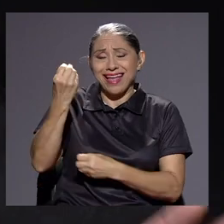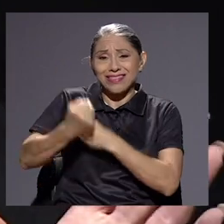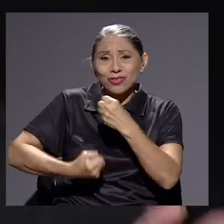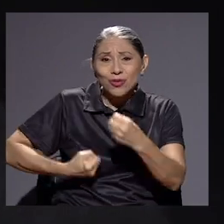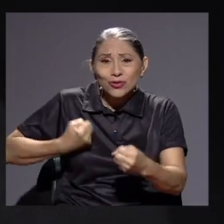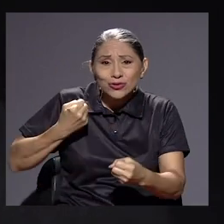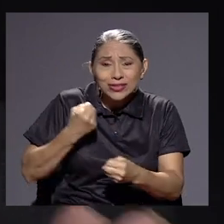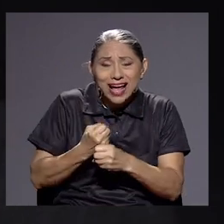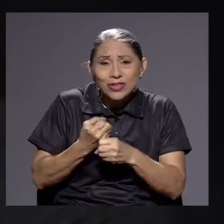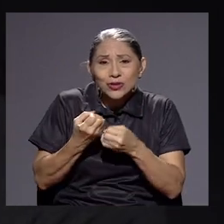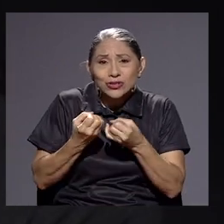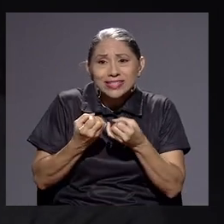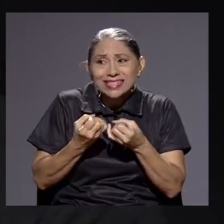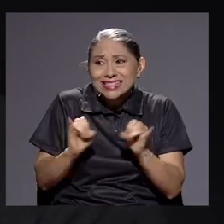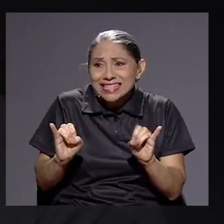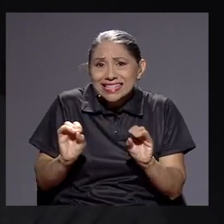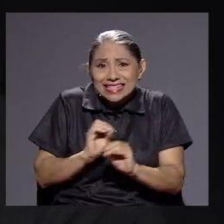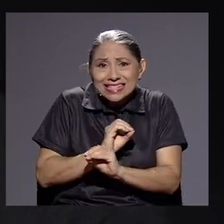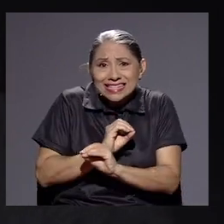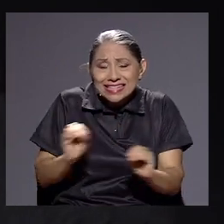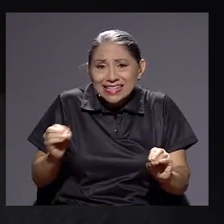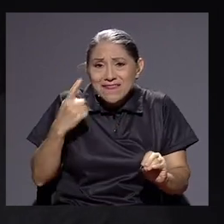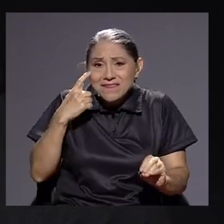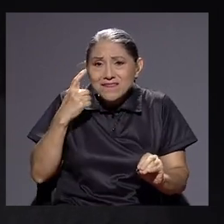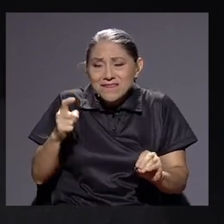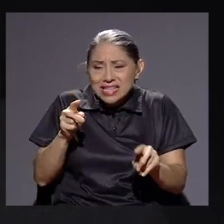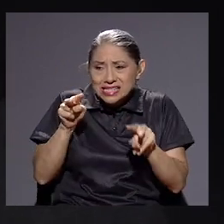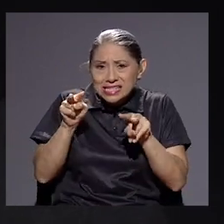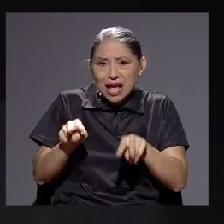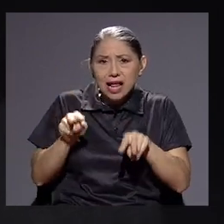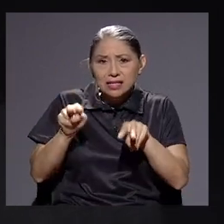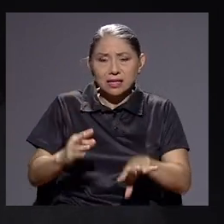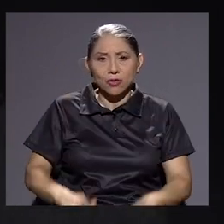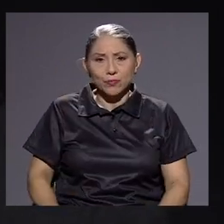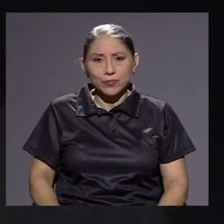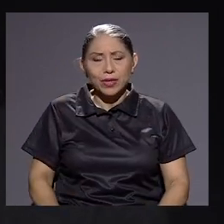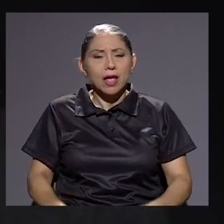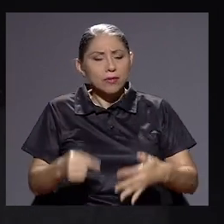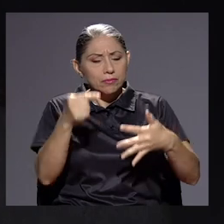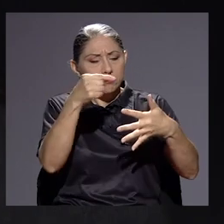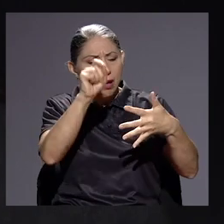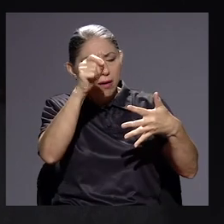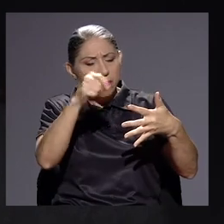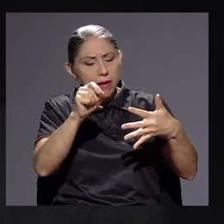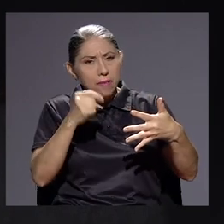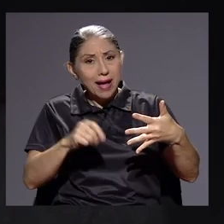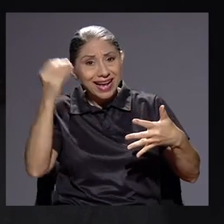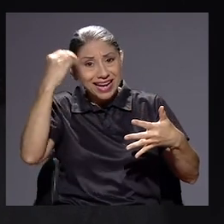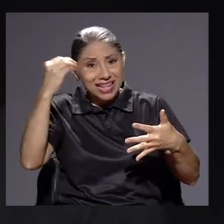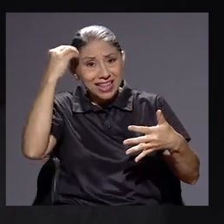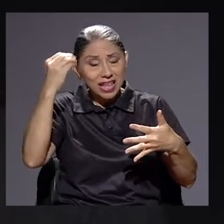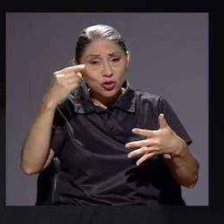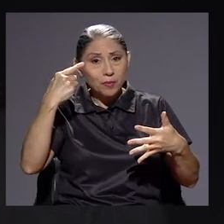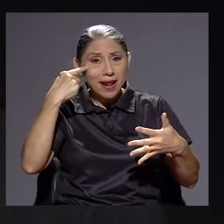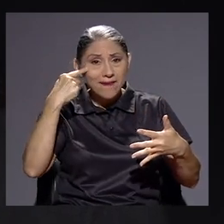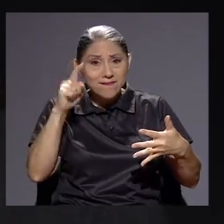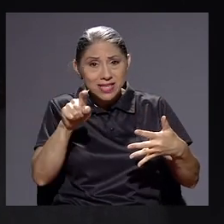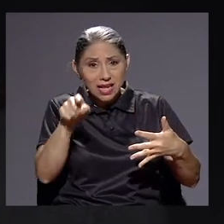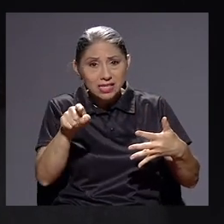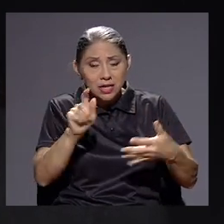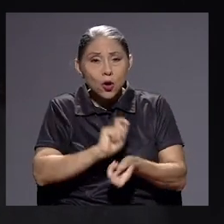sin, diciendo sin, y sin ser fiscalizados. Los criterios de fiscalización cambian año con año